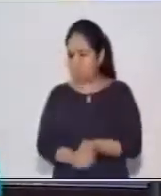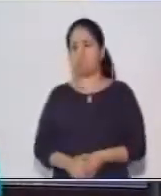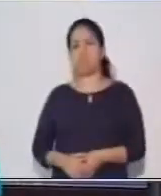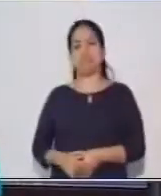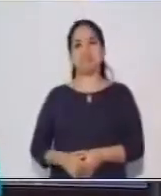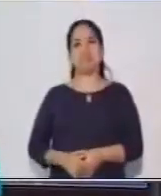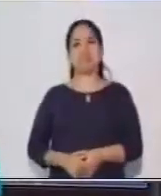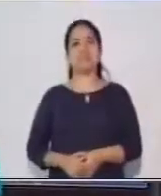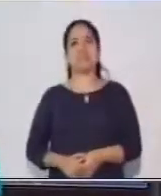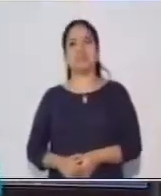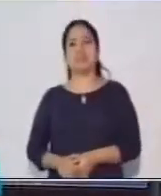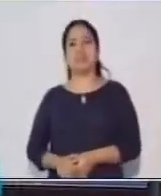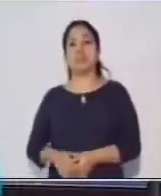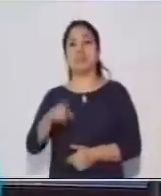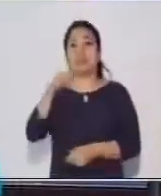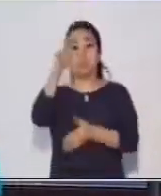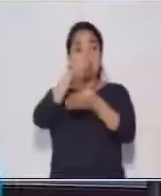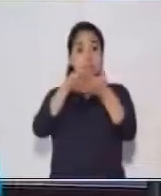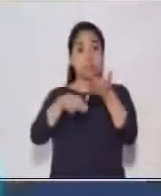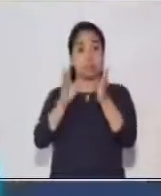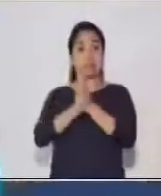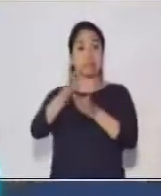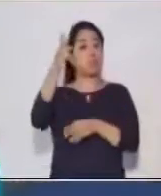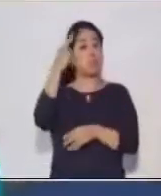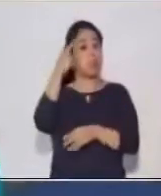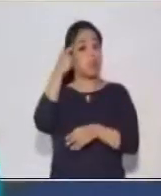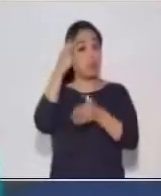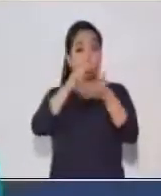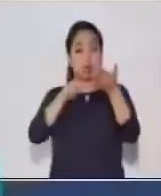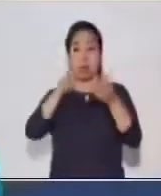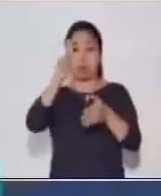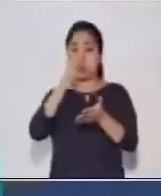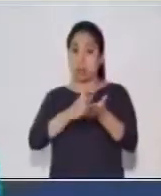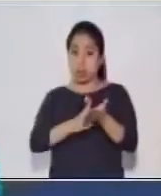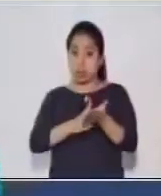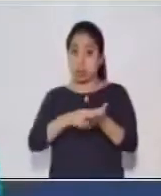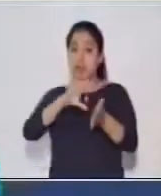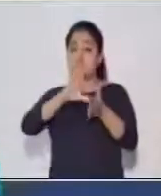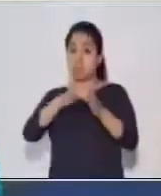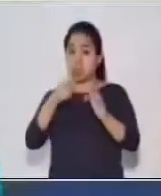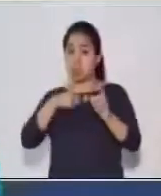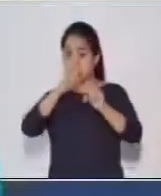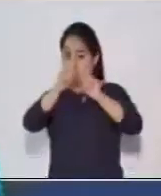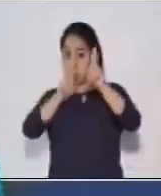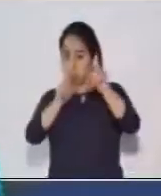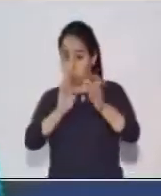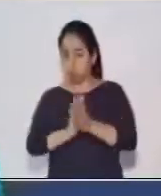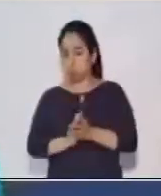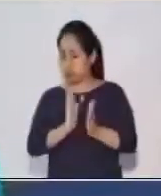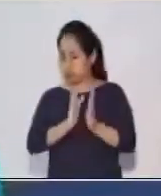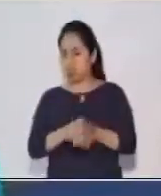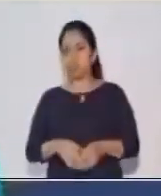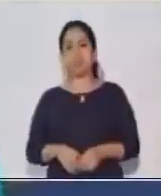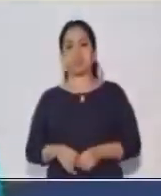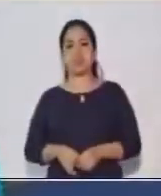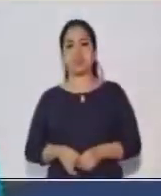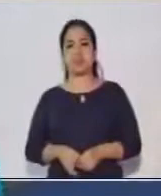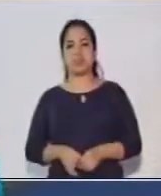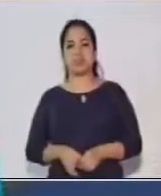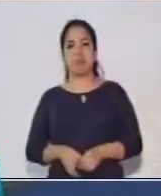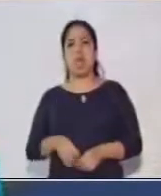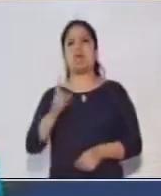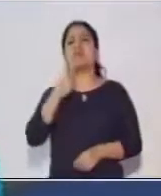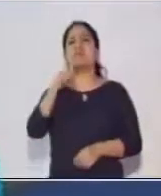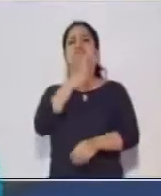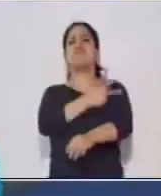vamos a ver entonces. Leamos. Recuerda que lo leemos dos veces y luego yo te hago las preguntas, ¿sí? Muy bien. ¿Qué dice entonces